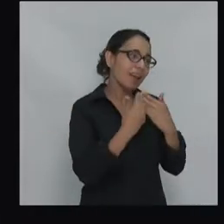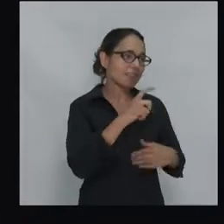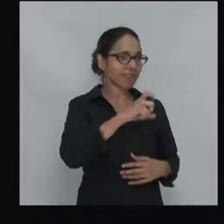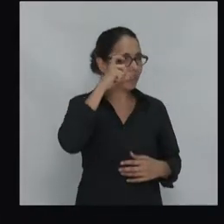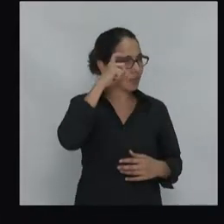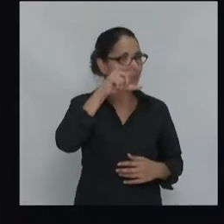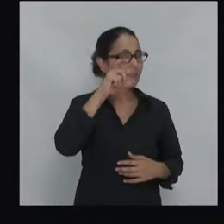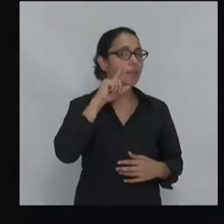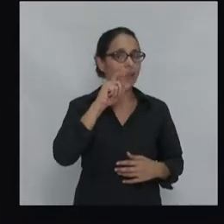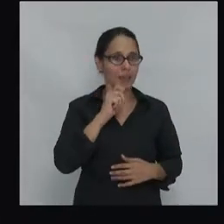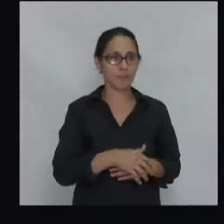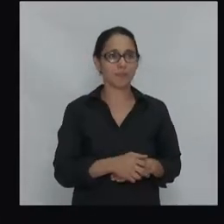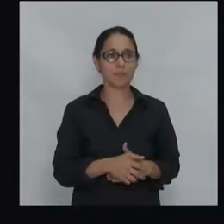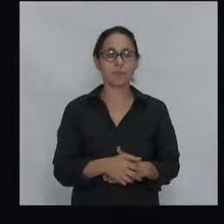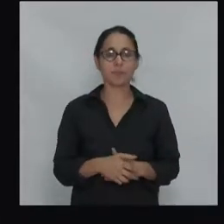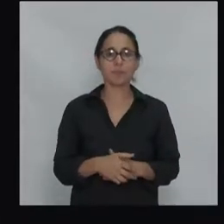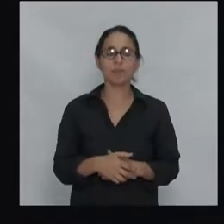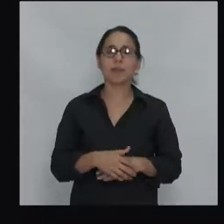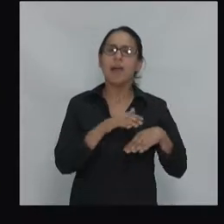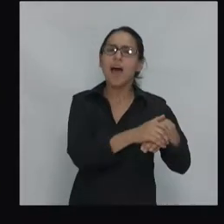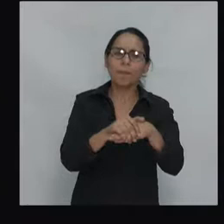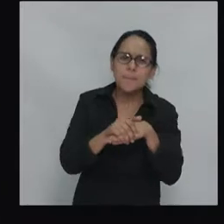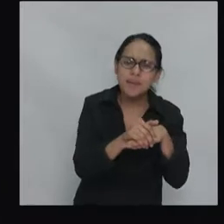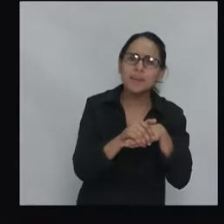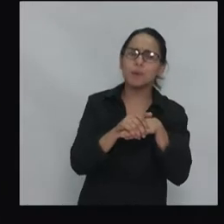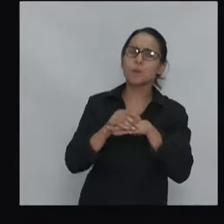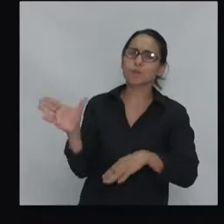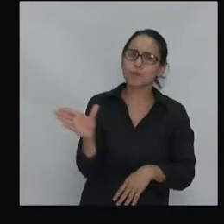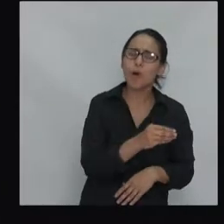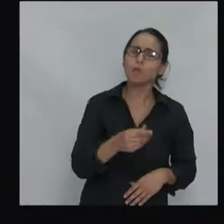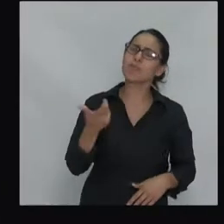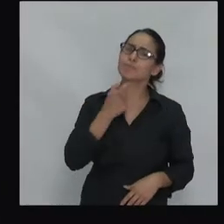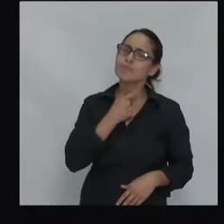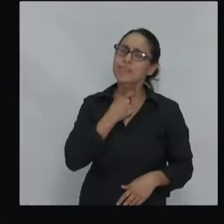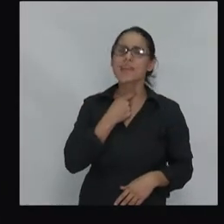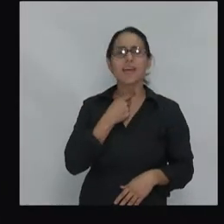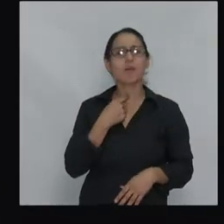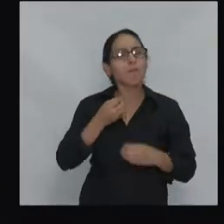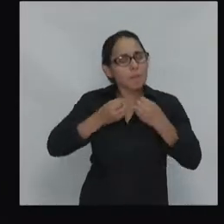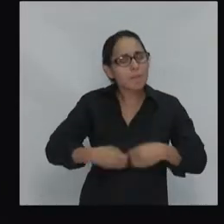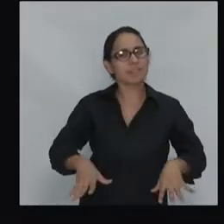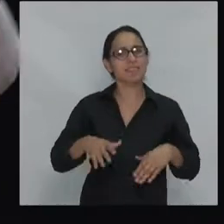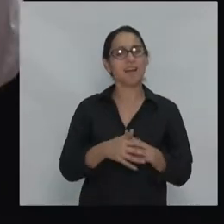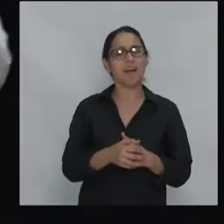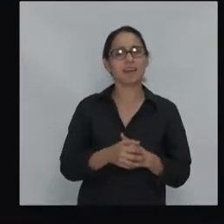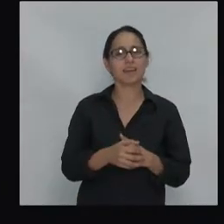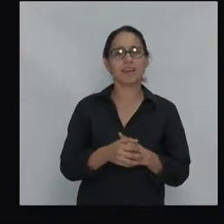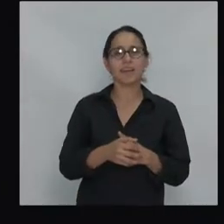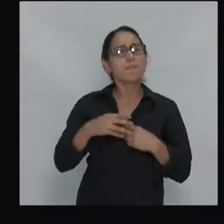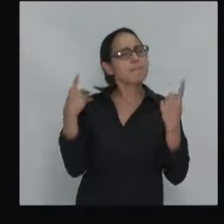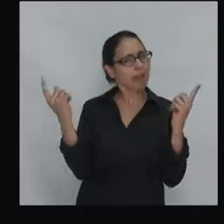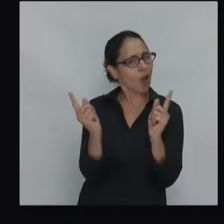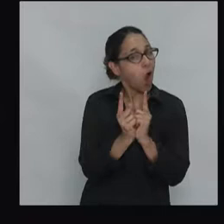estimados colegas amigos todos quiero comenzar mi corta